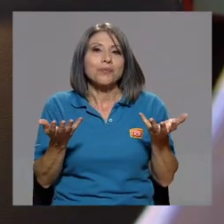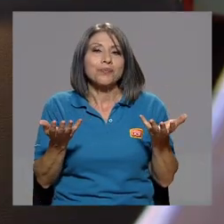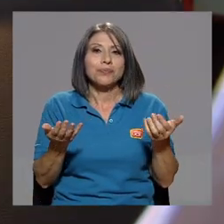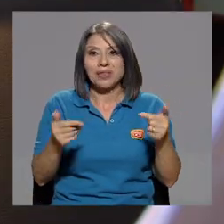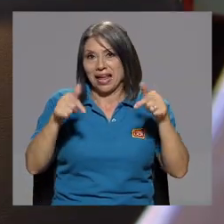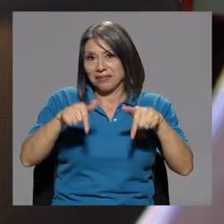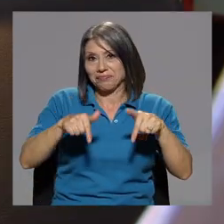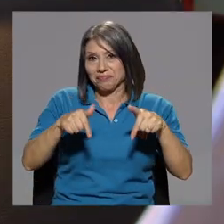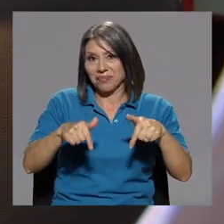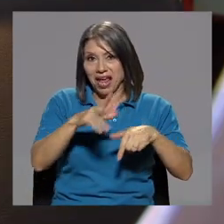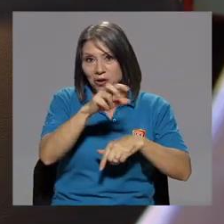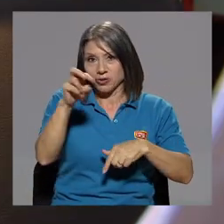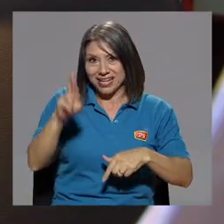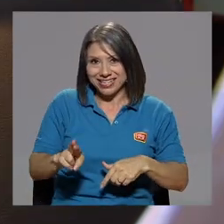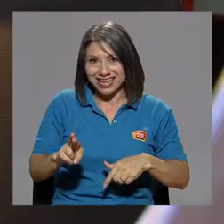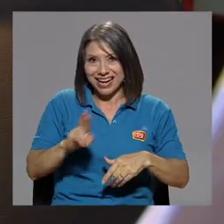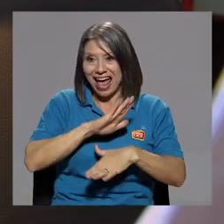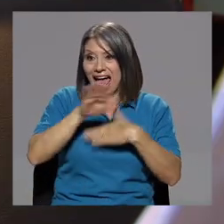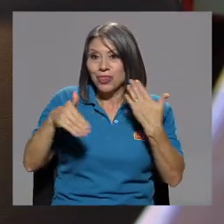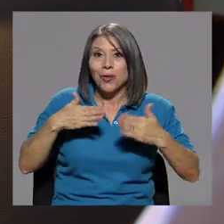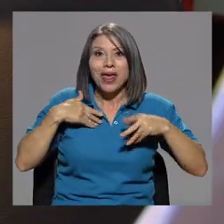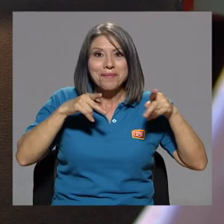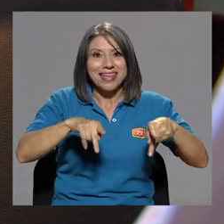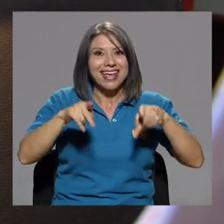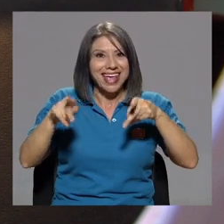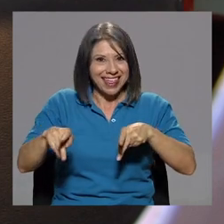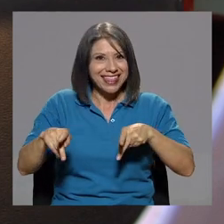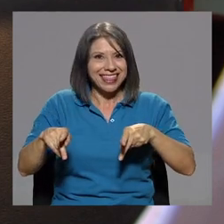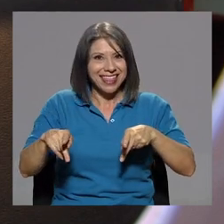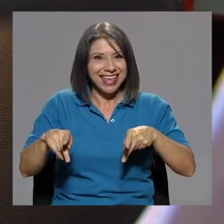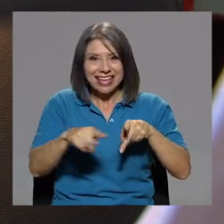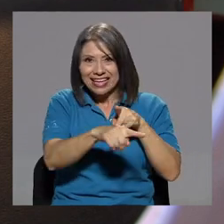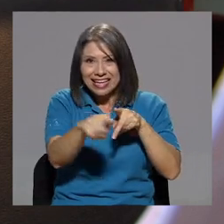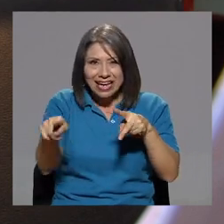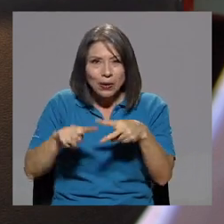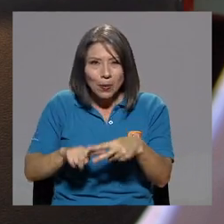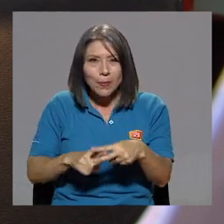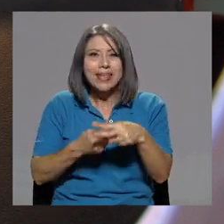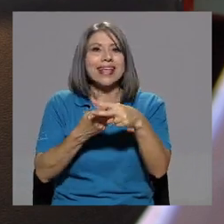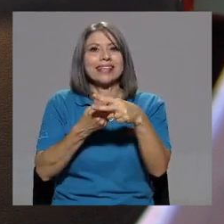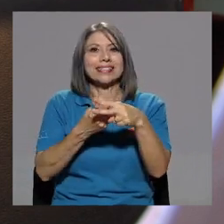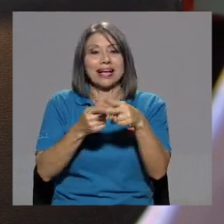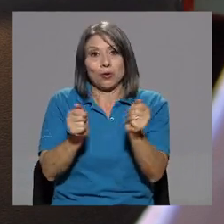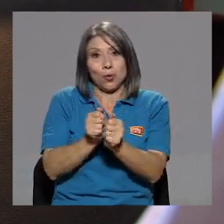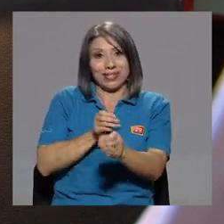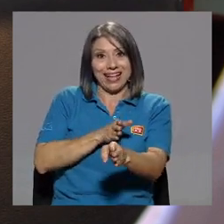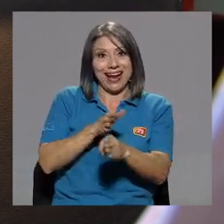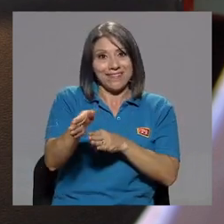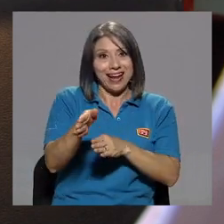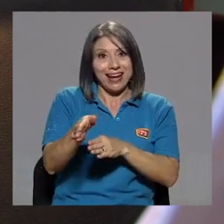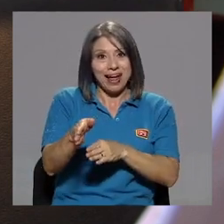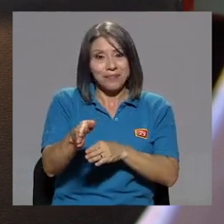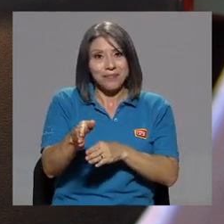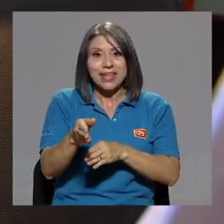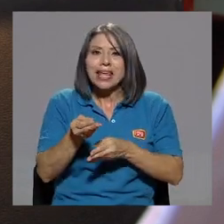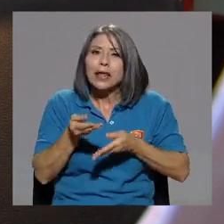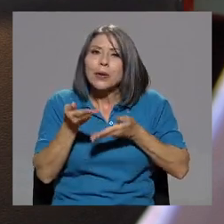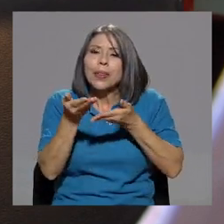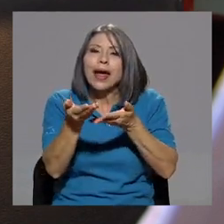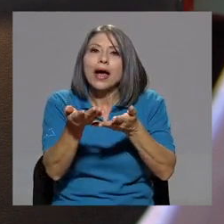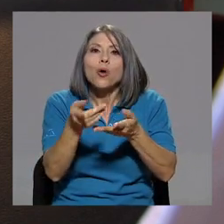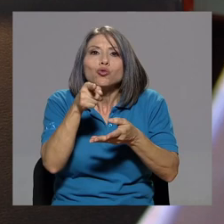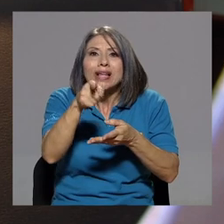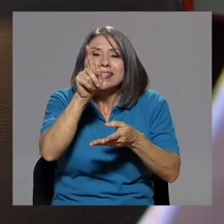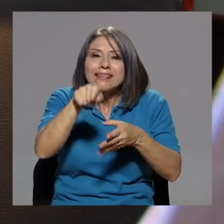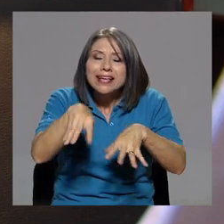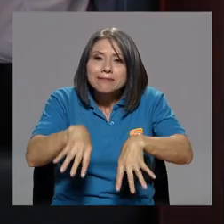Rica y a toda mi gente, los que comienzan a esta carrera, que tómenlo como una